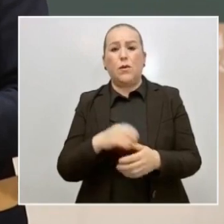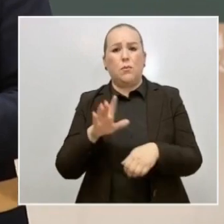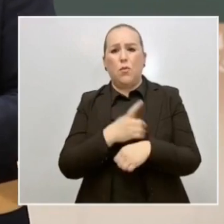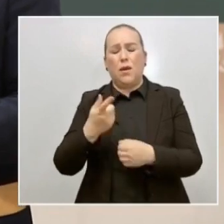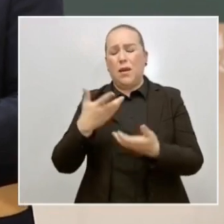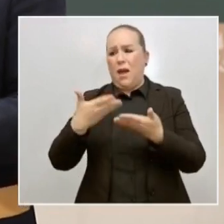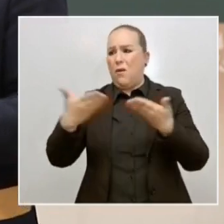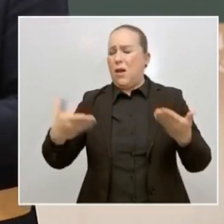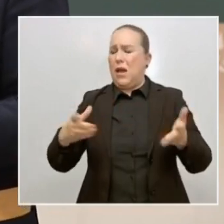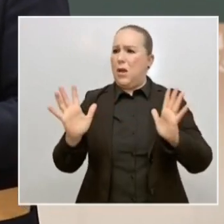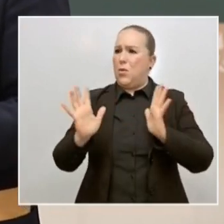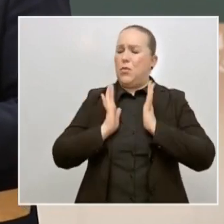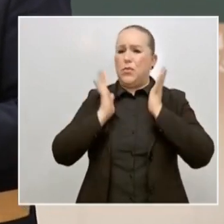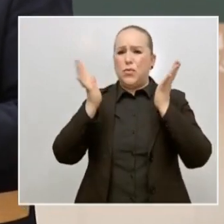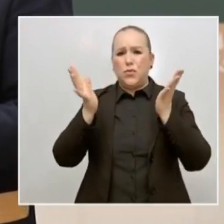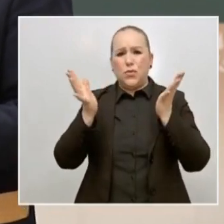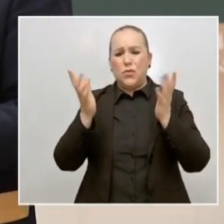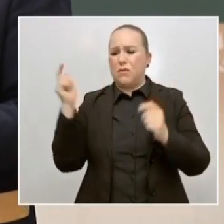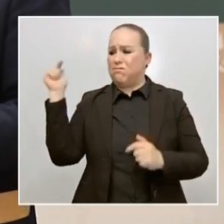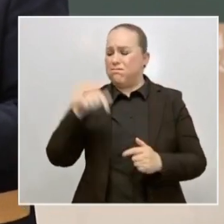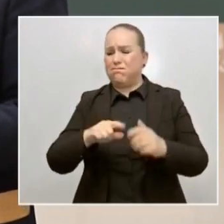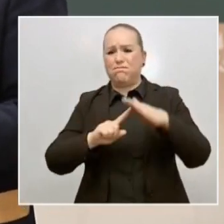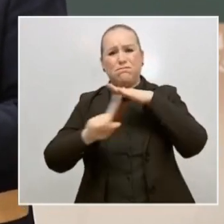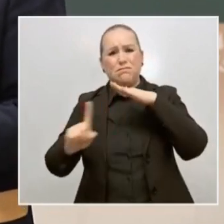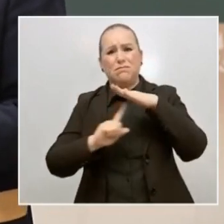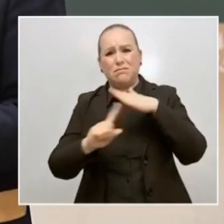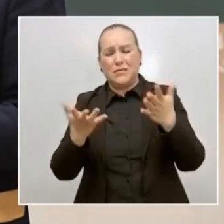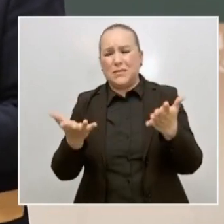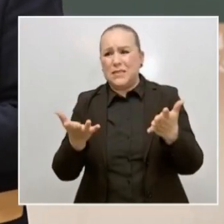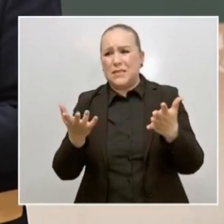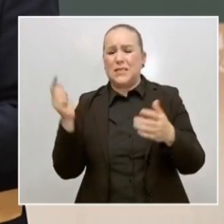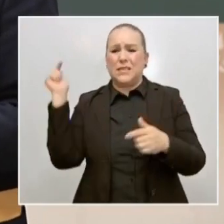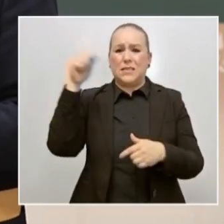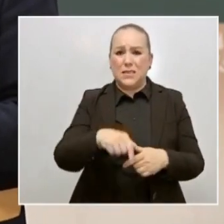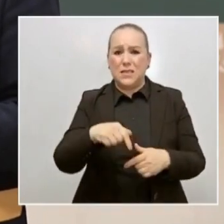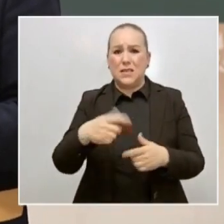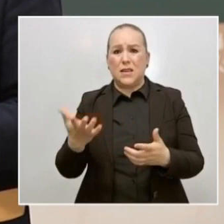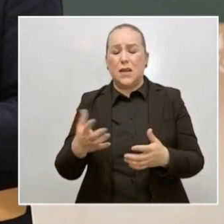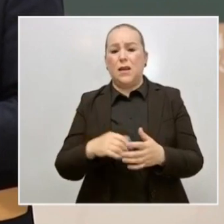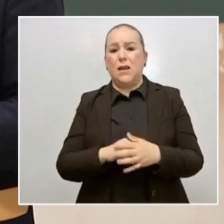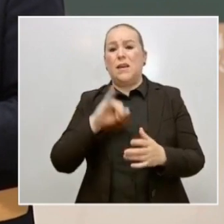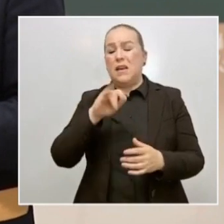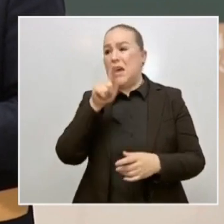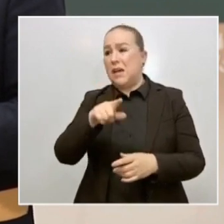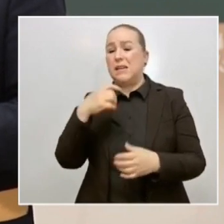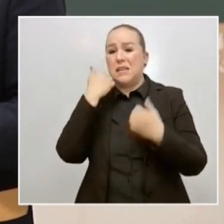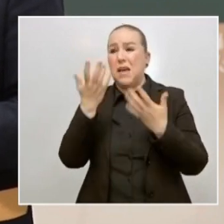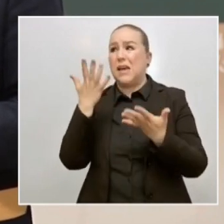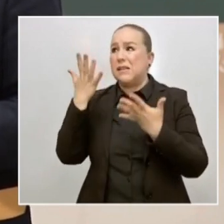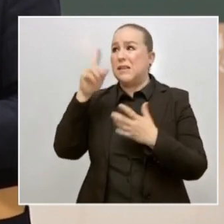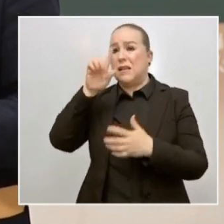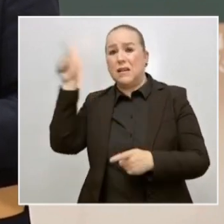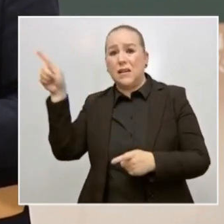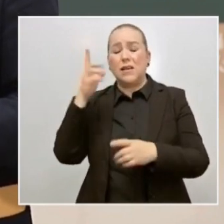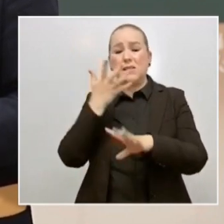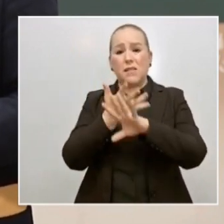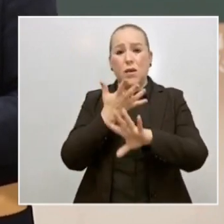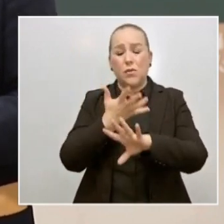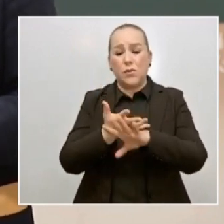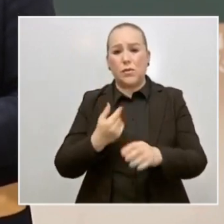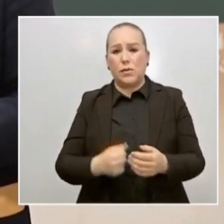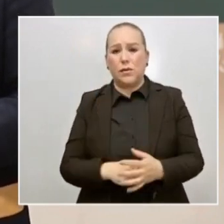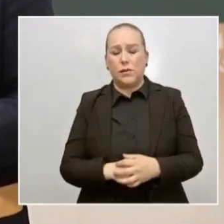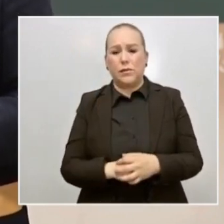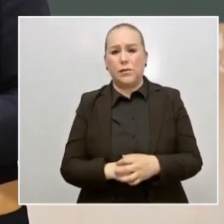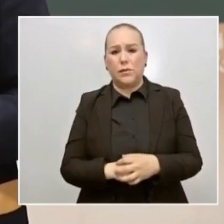Nos parece muy importante incluso que podamos transmitir al gobierno de Estados Unidos esta preocupación por el aumento